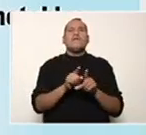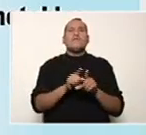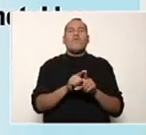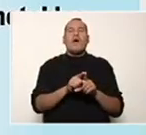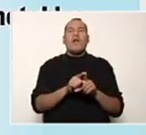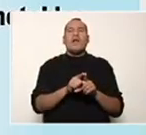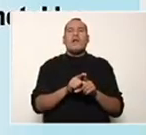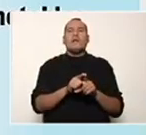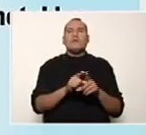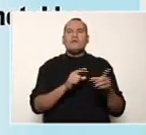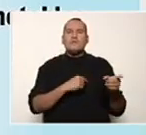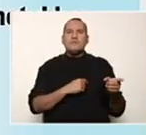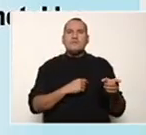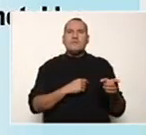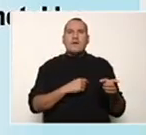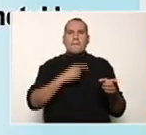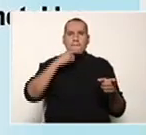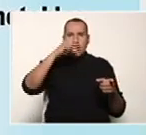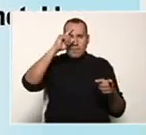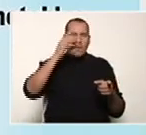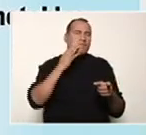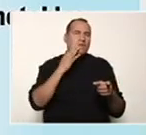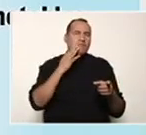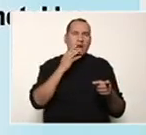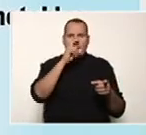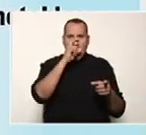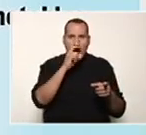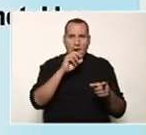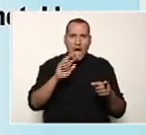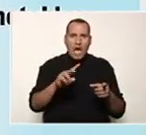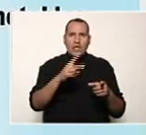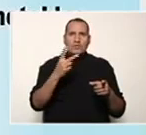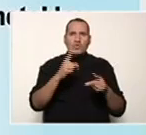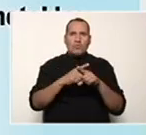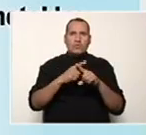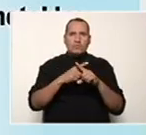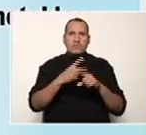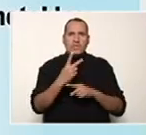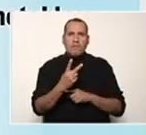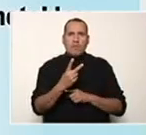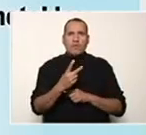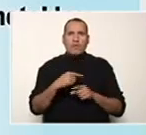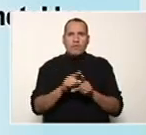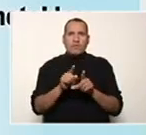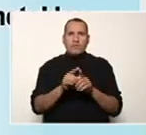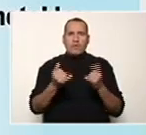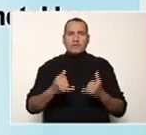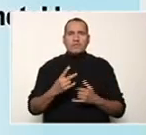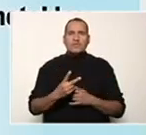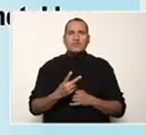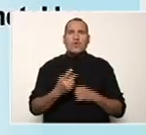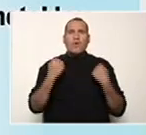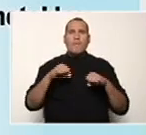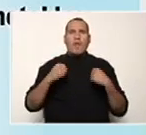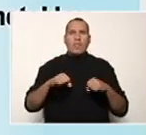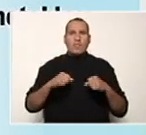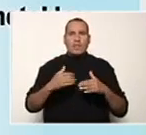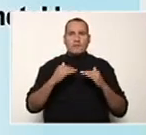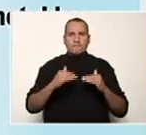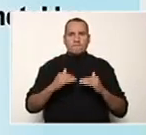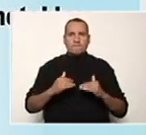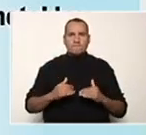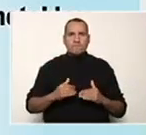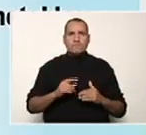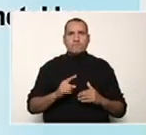cuadrado de la edad de tu mismo padre. Y desarrollar los siguientes productos notables según lo vimos en clase. Un